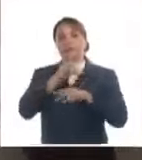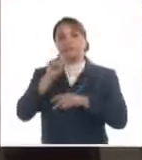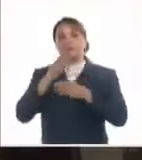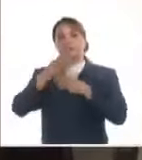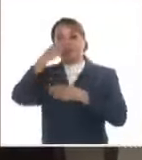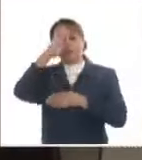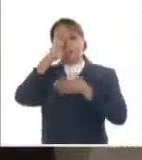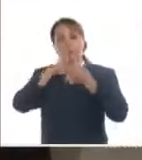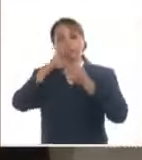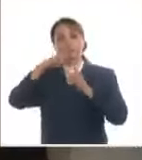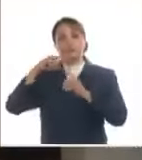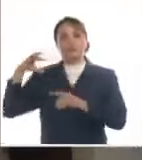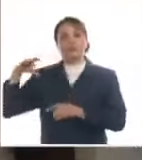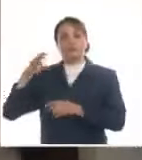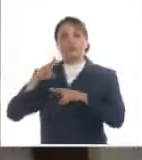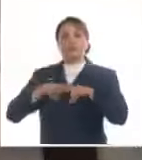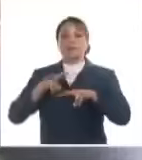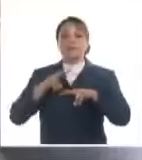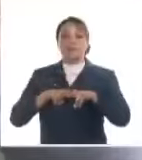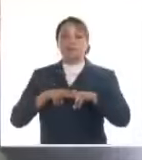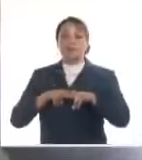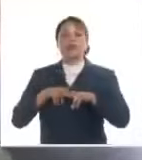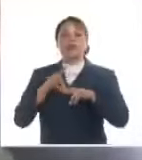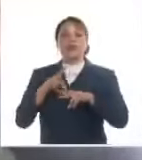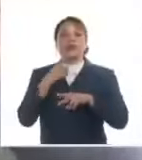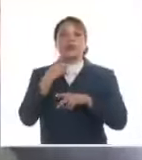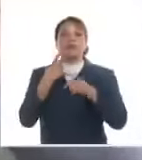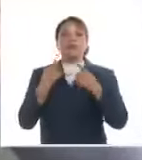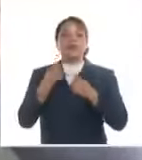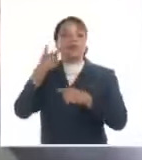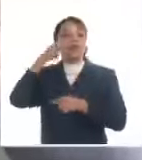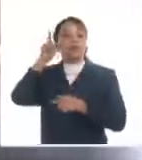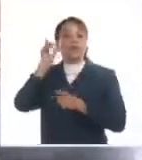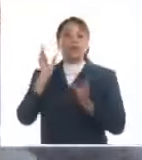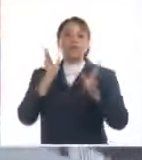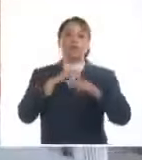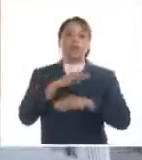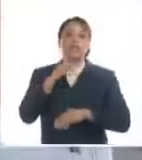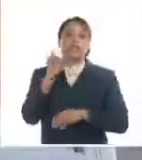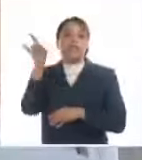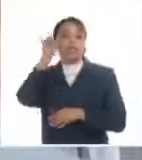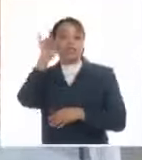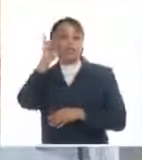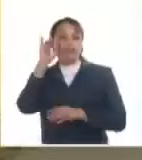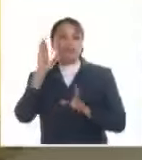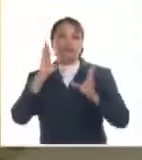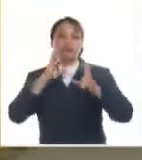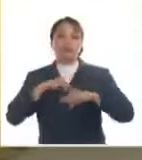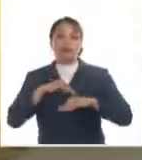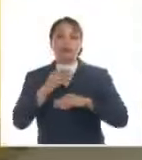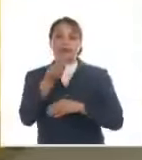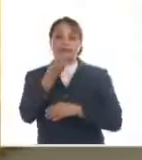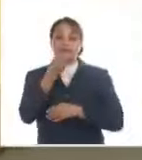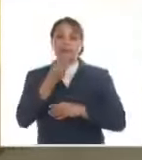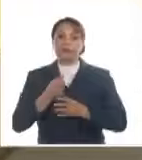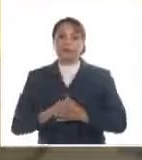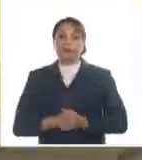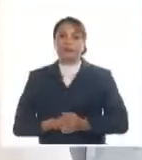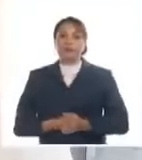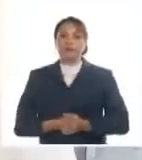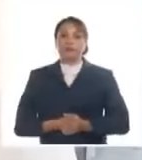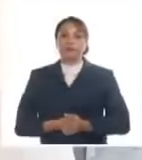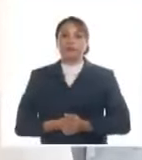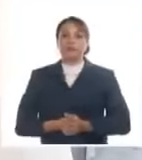Guantánamo, Pinar del Río y La Habana, cuyo potencial ganadero no aporta suficiente leche fluida para el consumo. Hoy, las